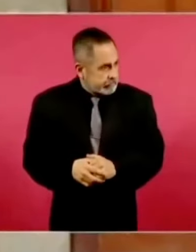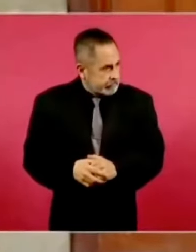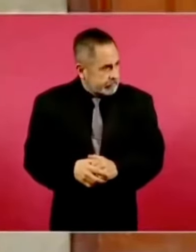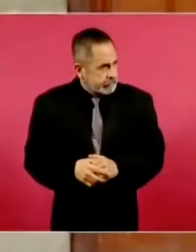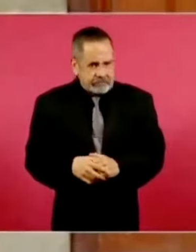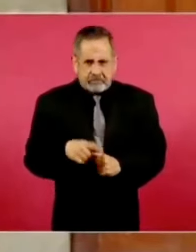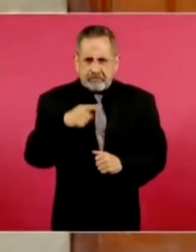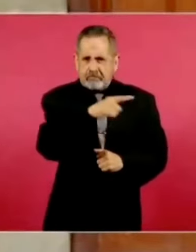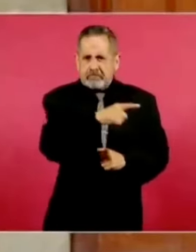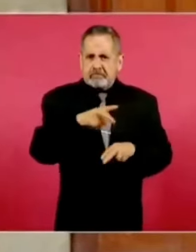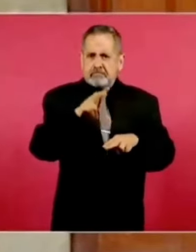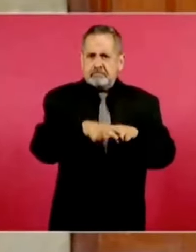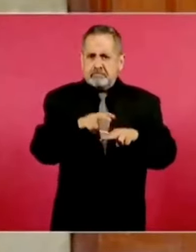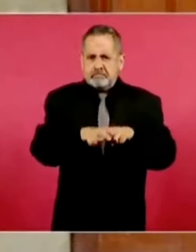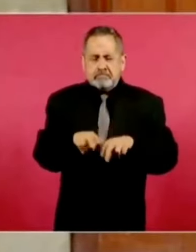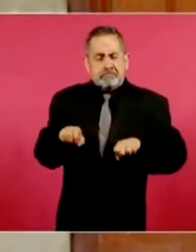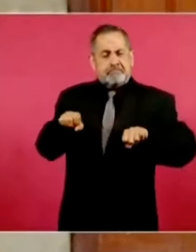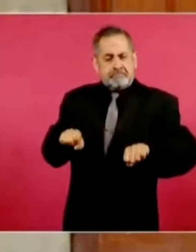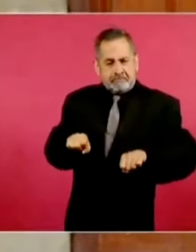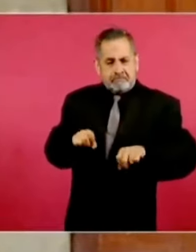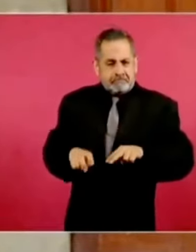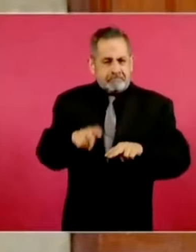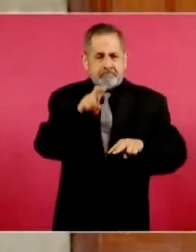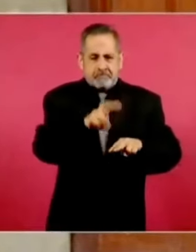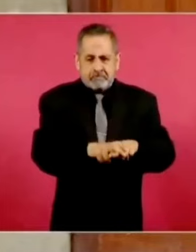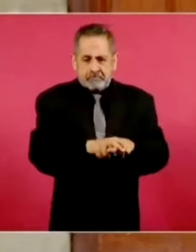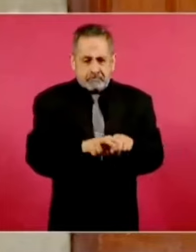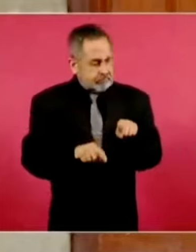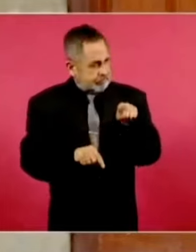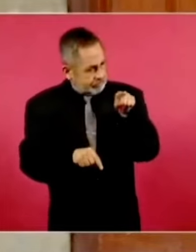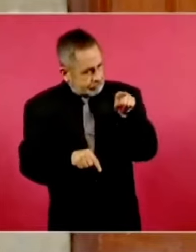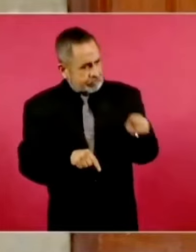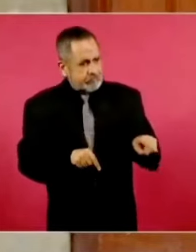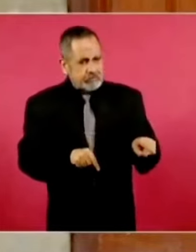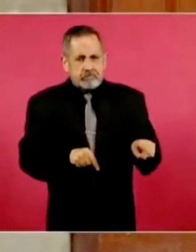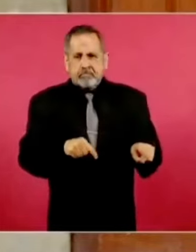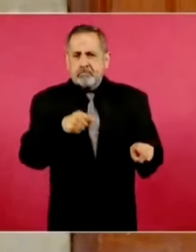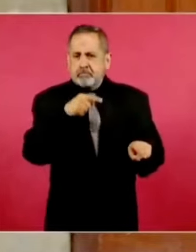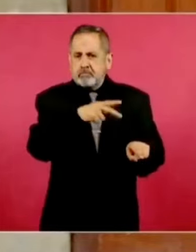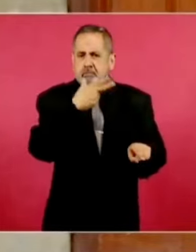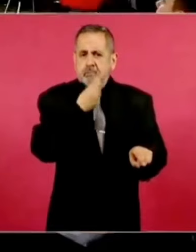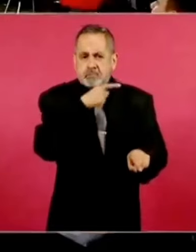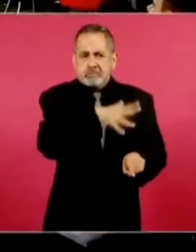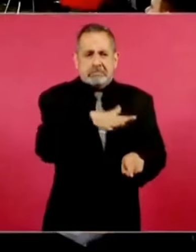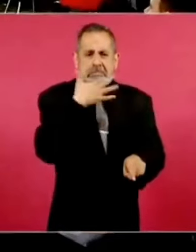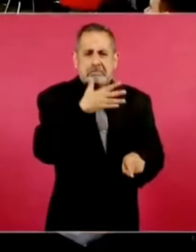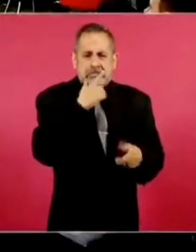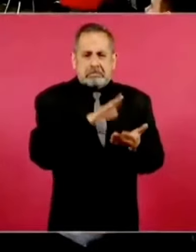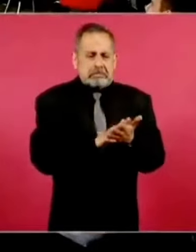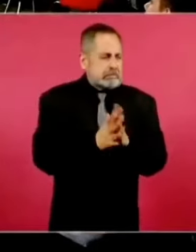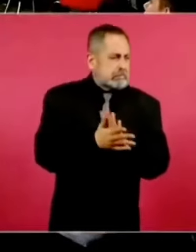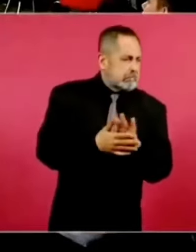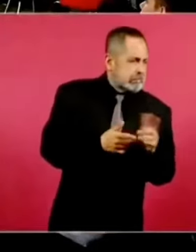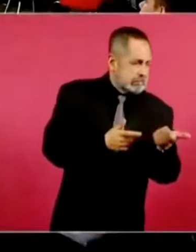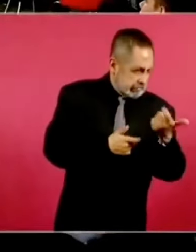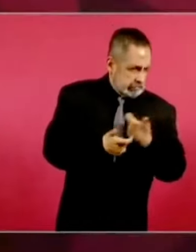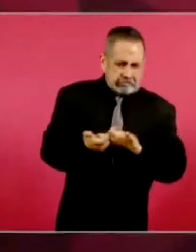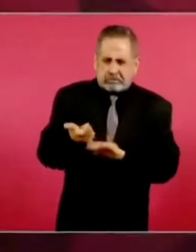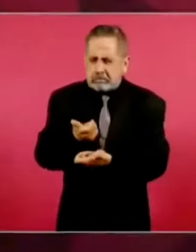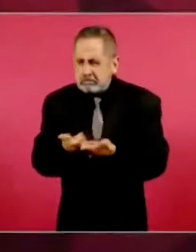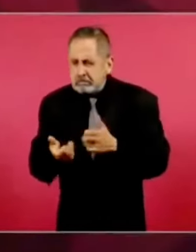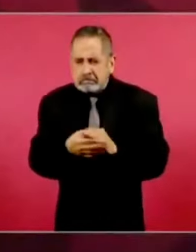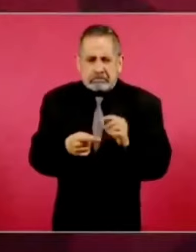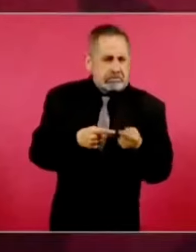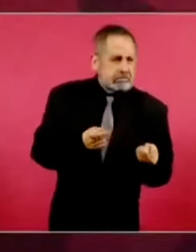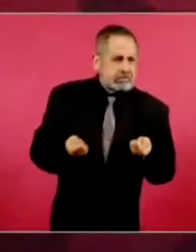un coyote de estos, llamado lobista,